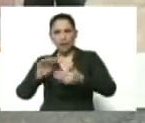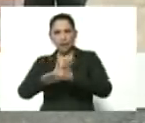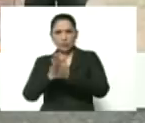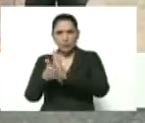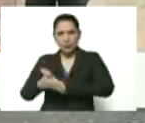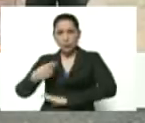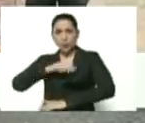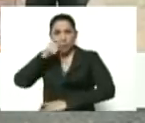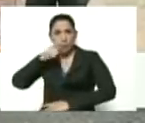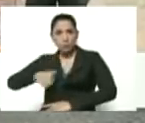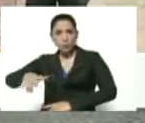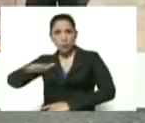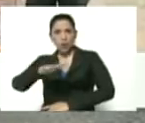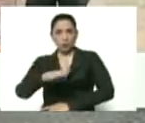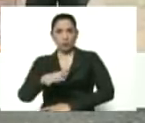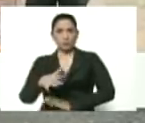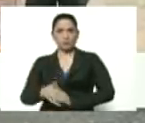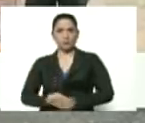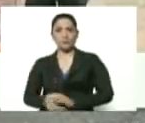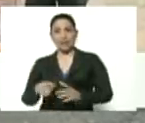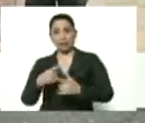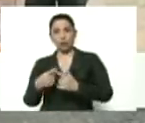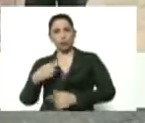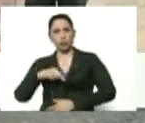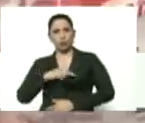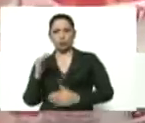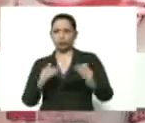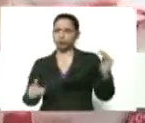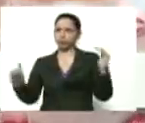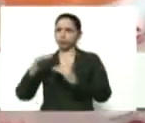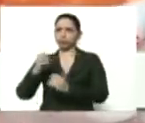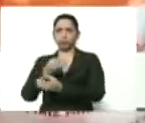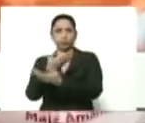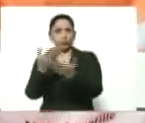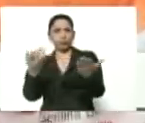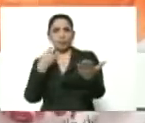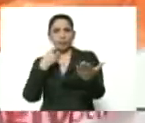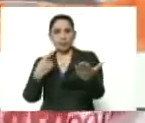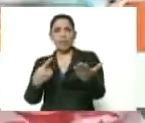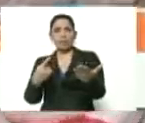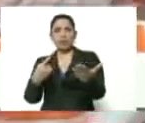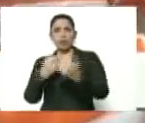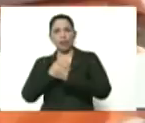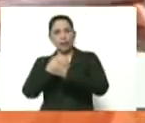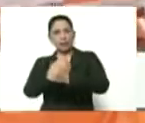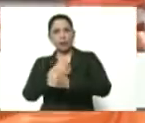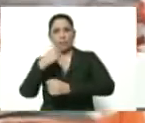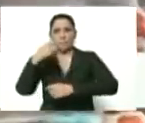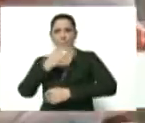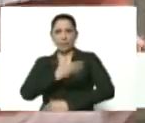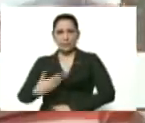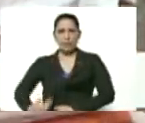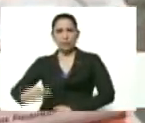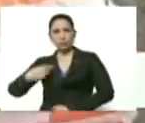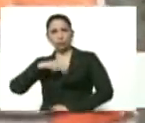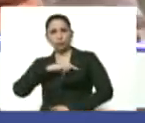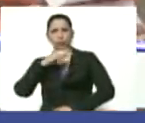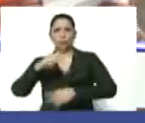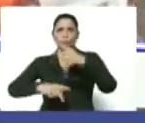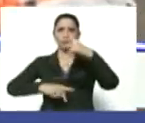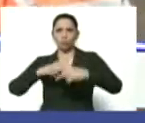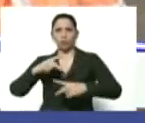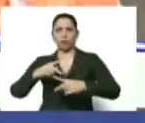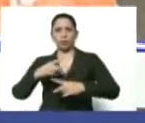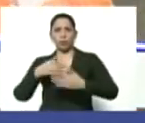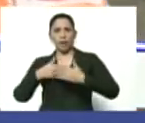pueblo. Así que vamos a vencer, como usted nos lo ha ordenado, querido presidente. Estamos produciendo, estamos garantizando